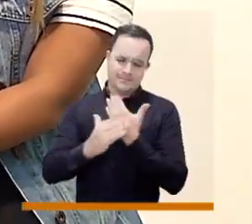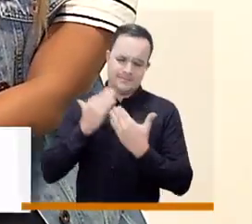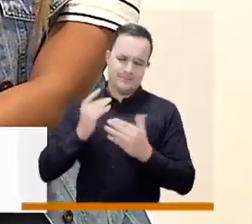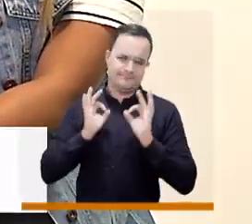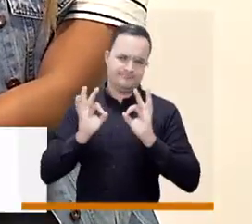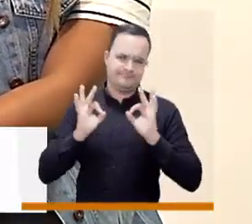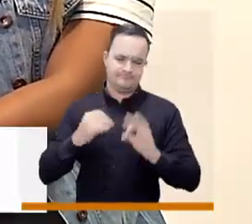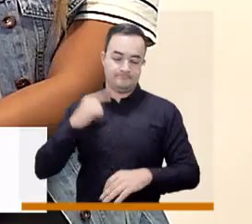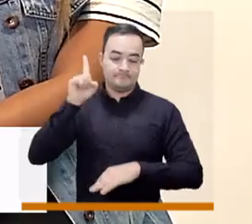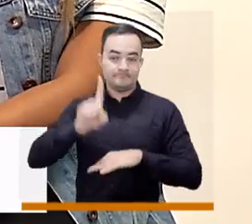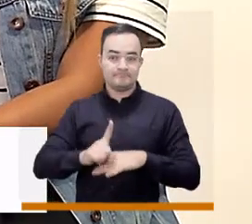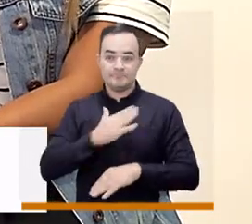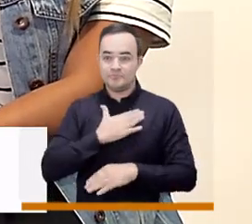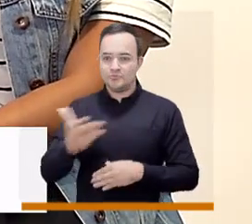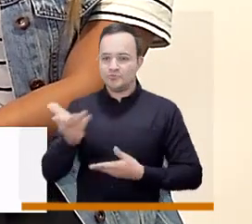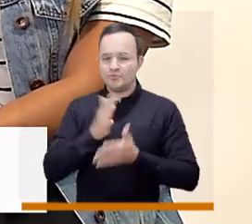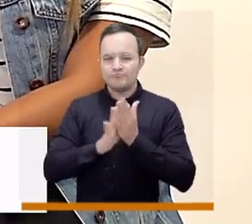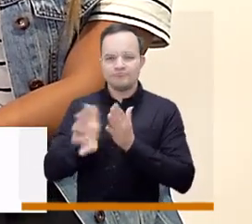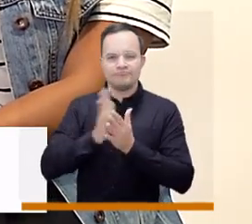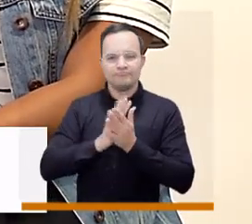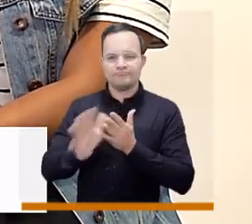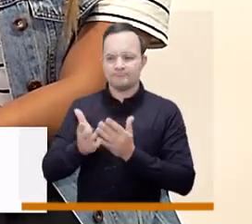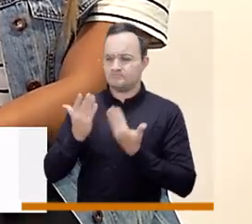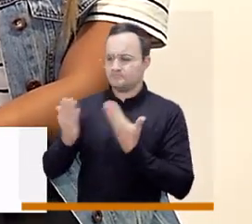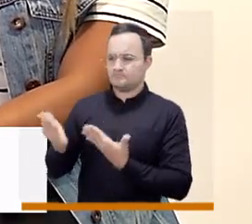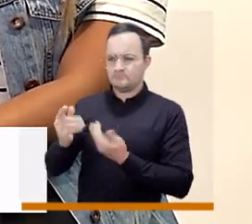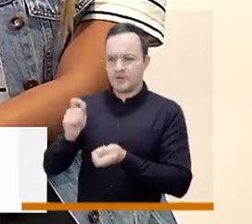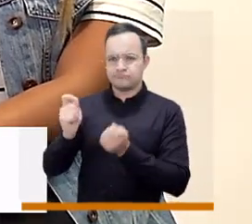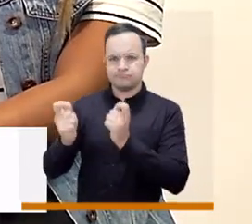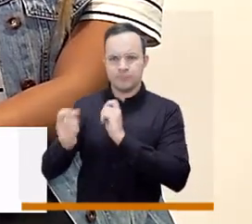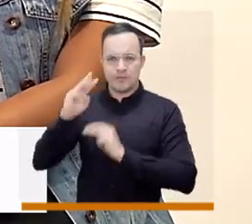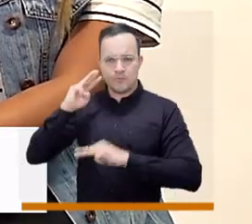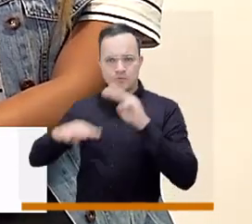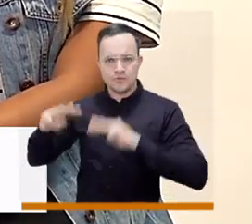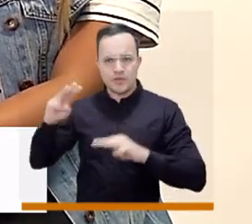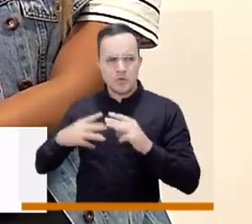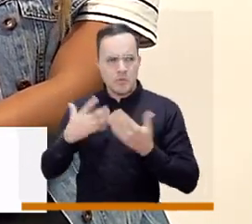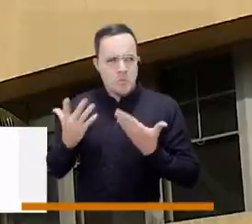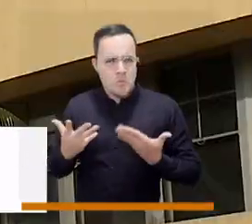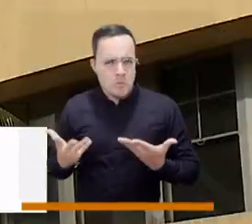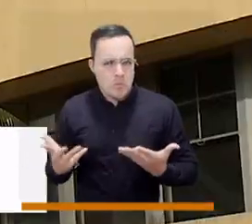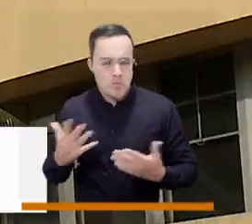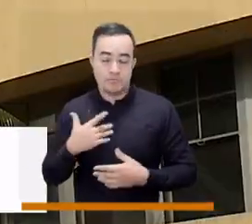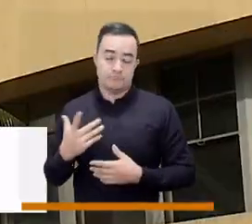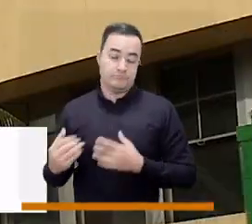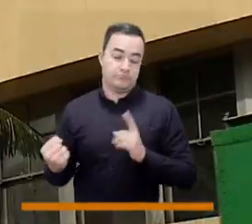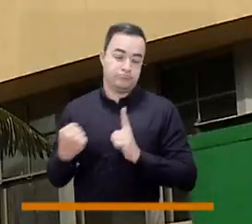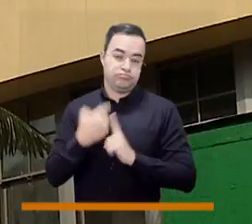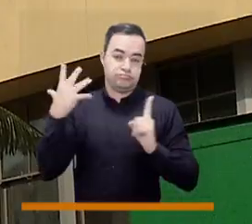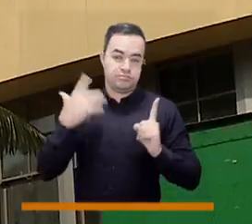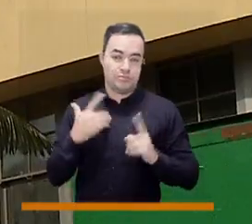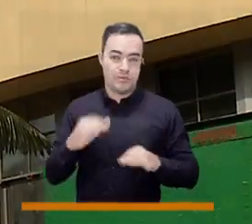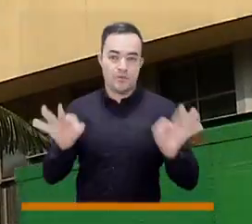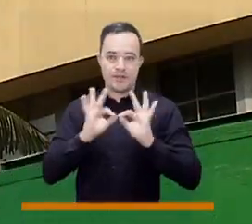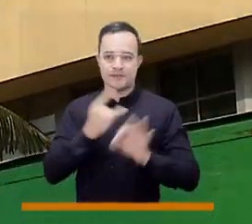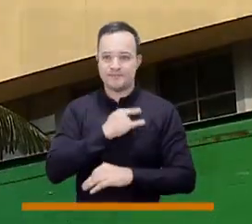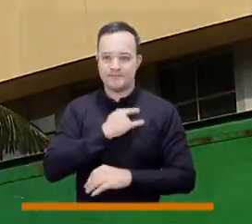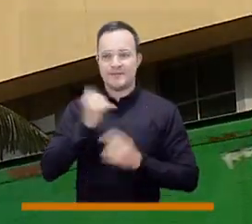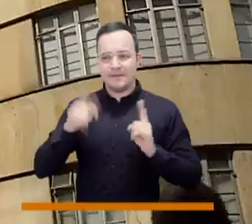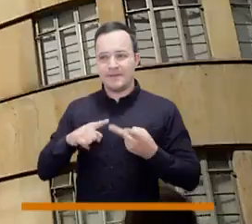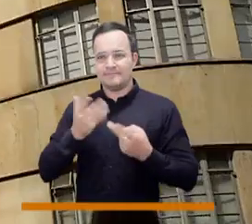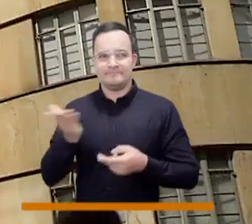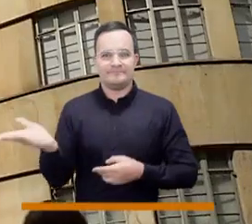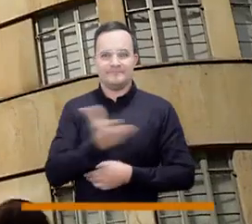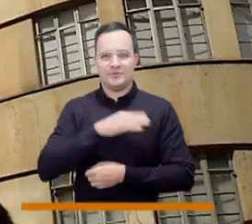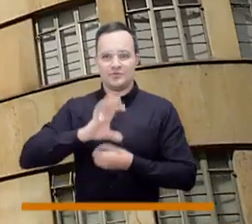invitación. Así que aquí estoy para compartirles este evento tan maravilloso para la universidad, la facultad y sobre todo la